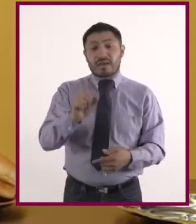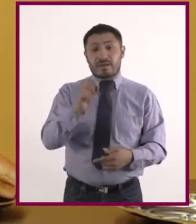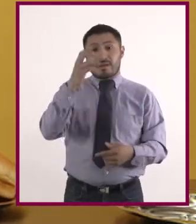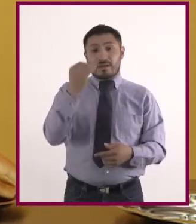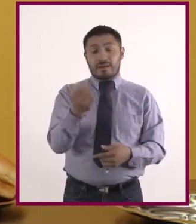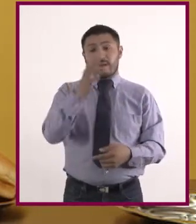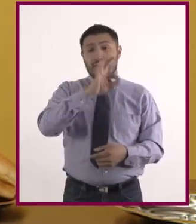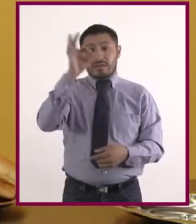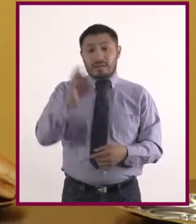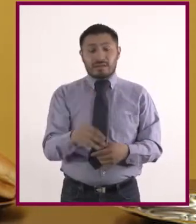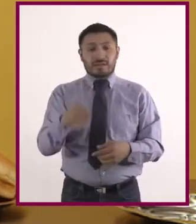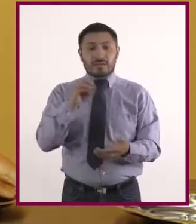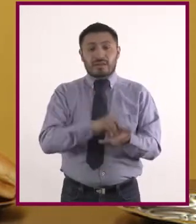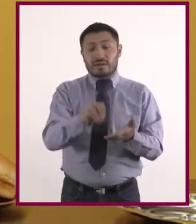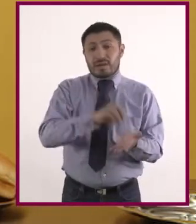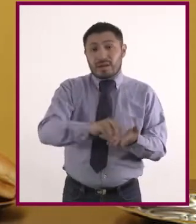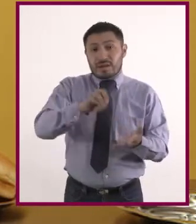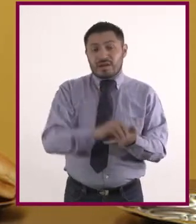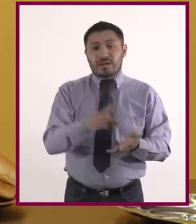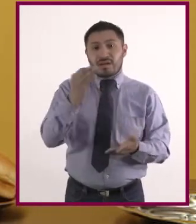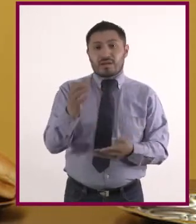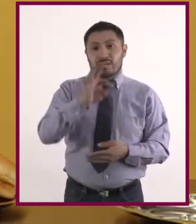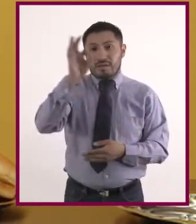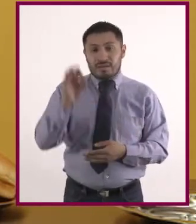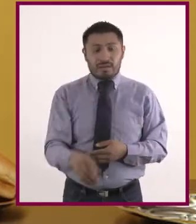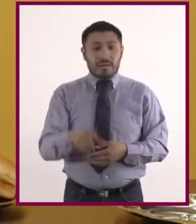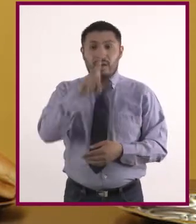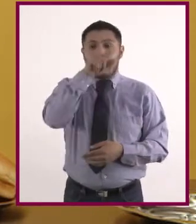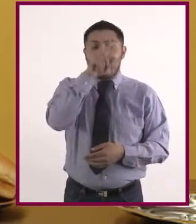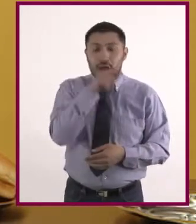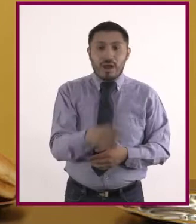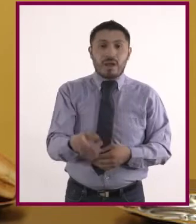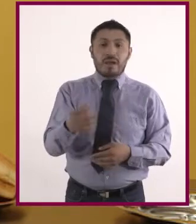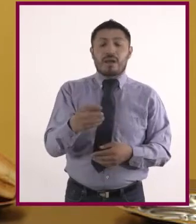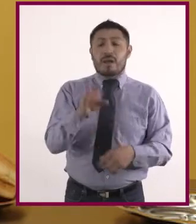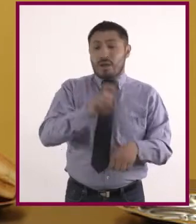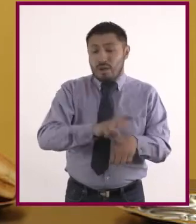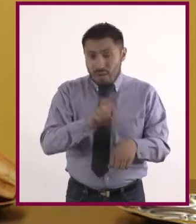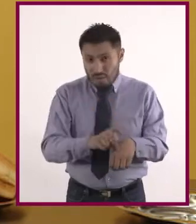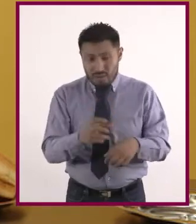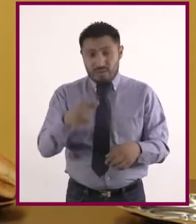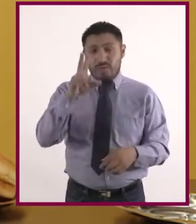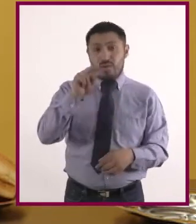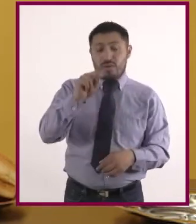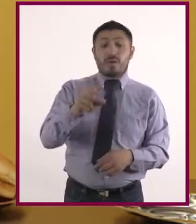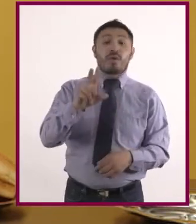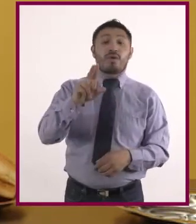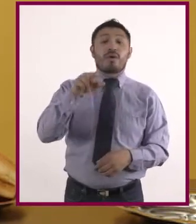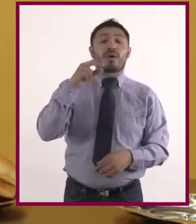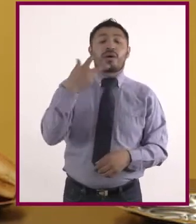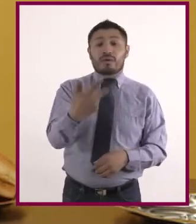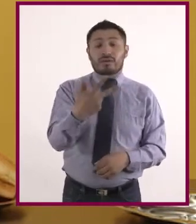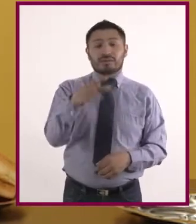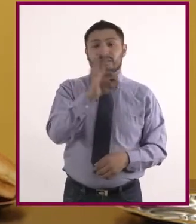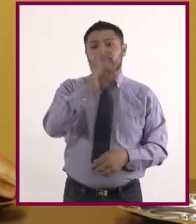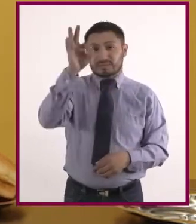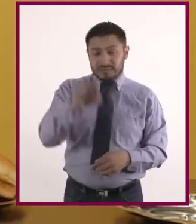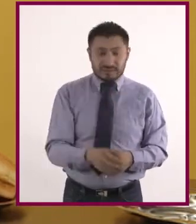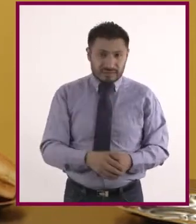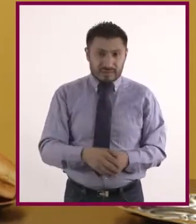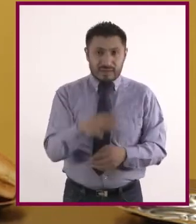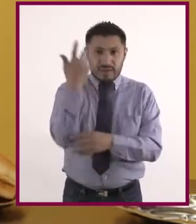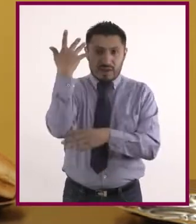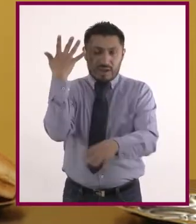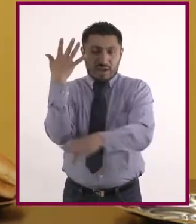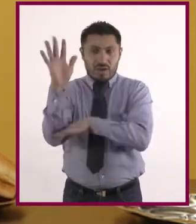la carne de cerdo con el 9%, la carne de aves y el consumo de huevos contribuyen con el 8%. La deforestación de bosques